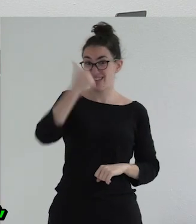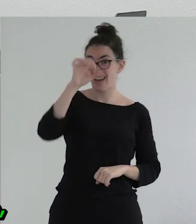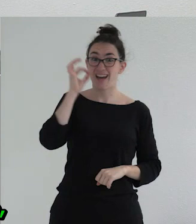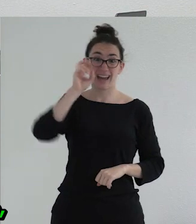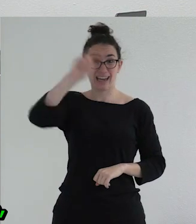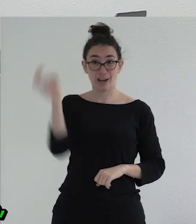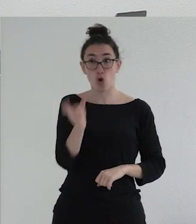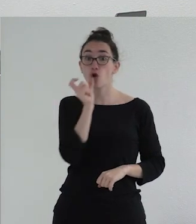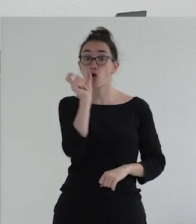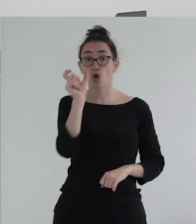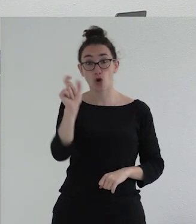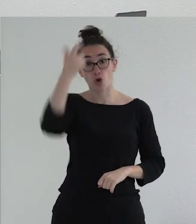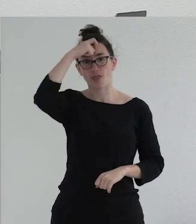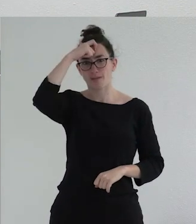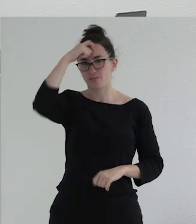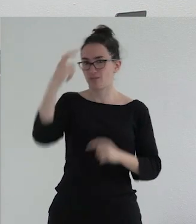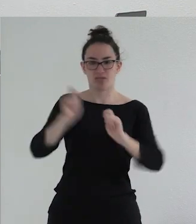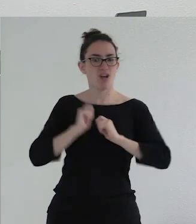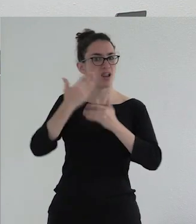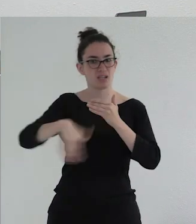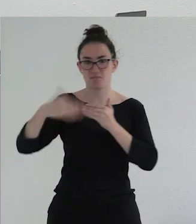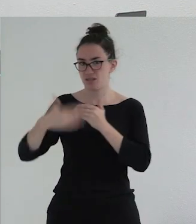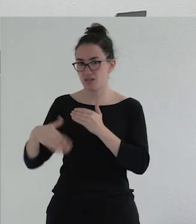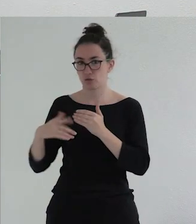limita la libertad de todo el mundo, no solo la de la gente trans.